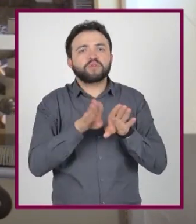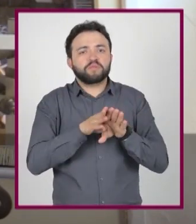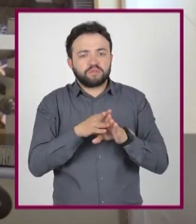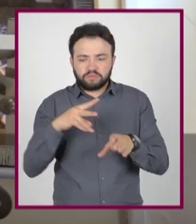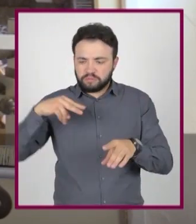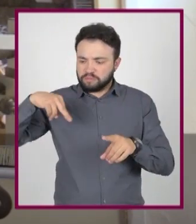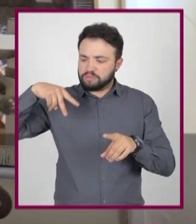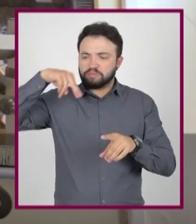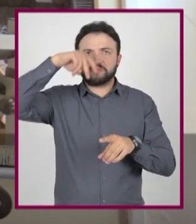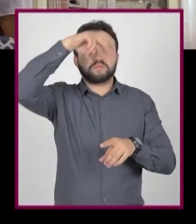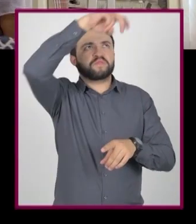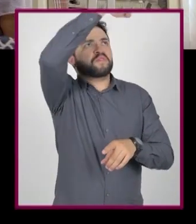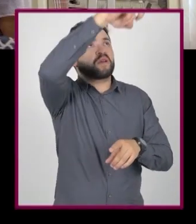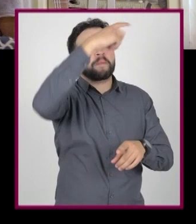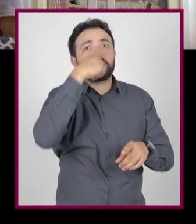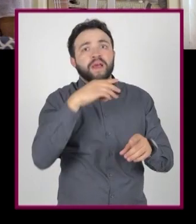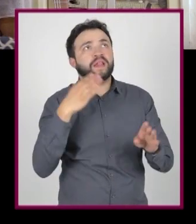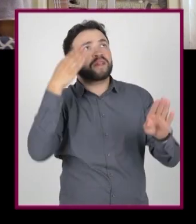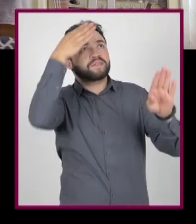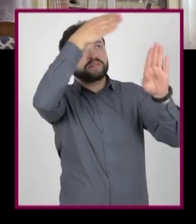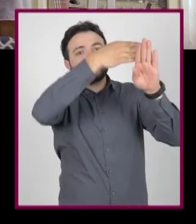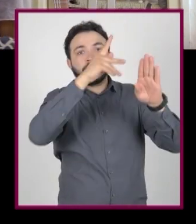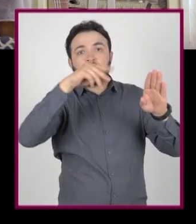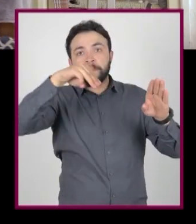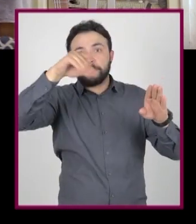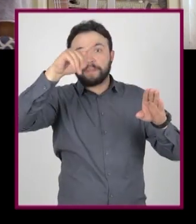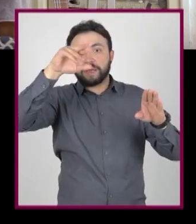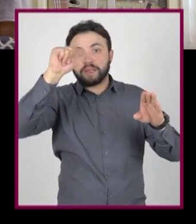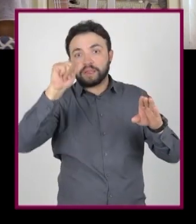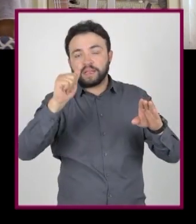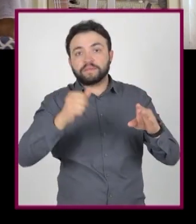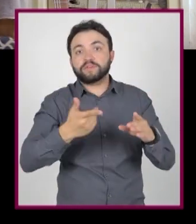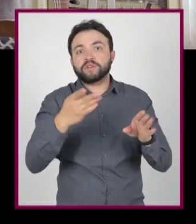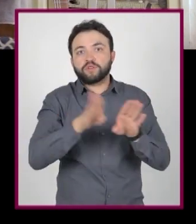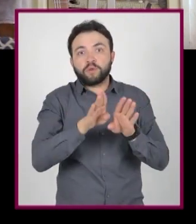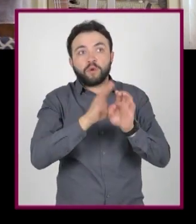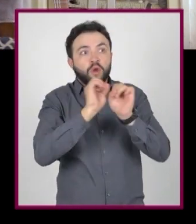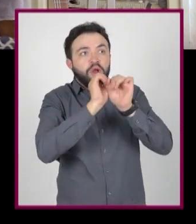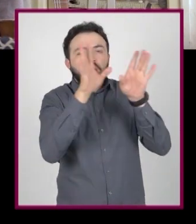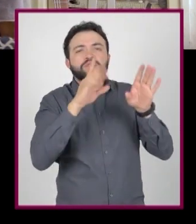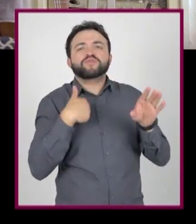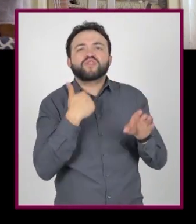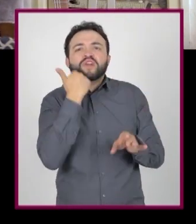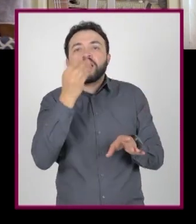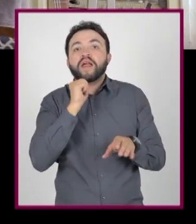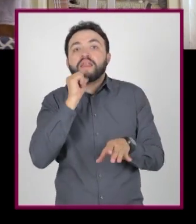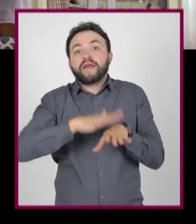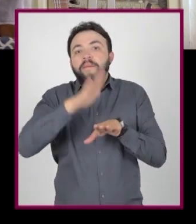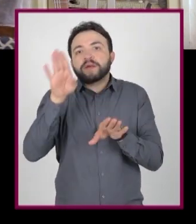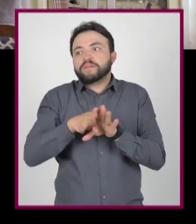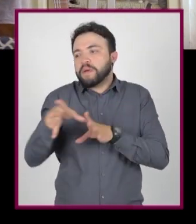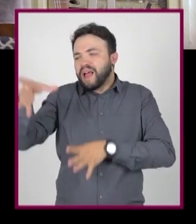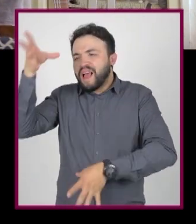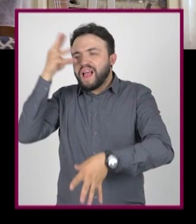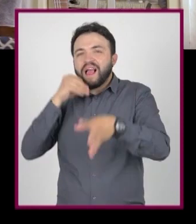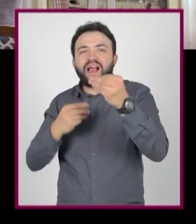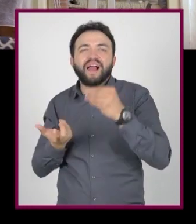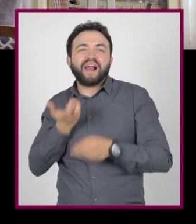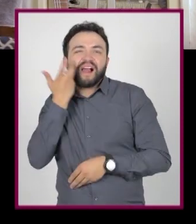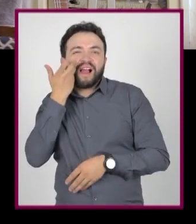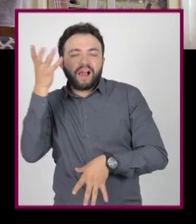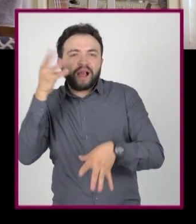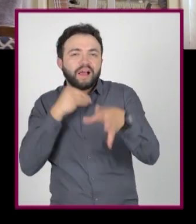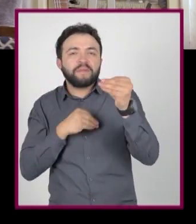escalera del rápido aprendizaje. Solo que aprender rápido por aprender rápido sin una meta clara que nos motive es como andar sin